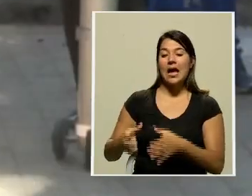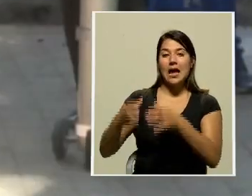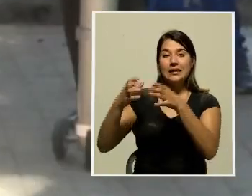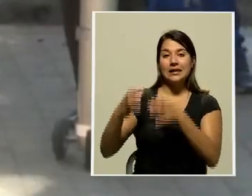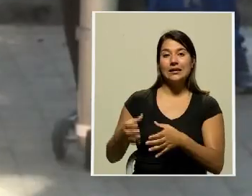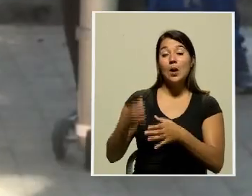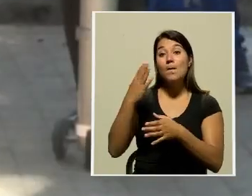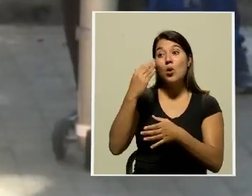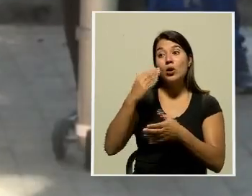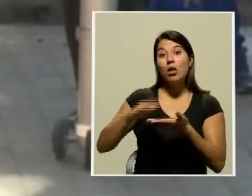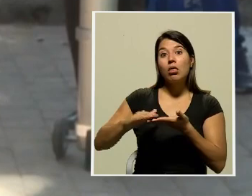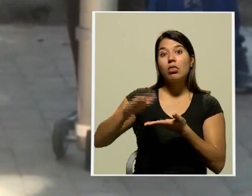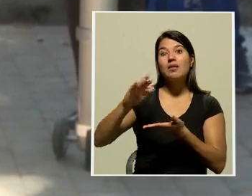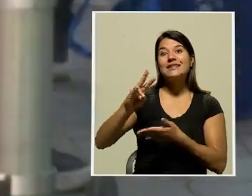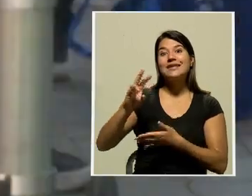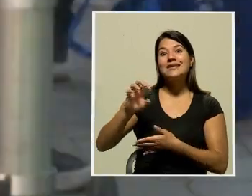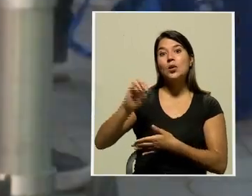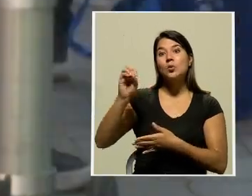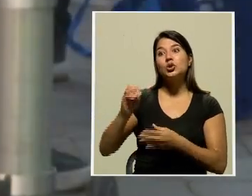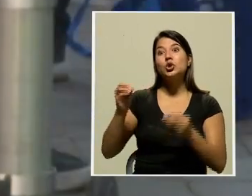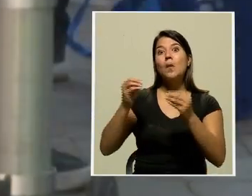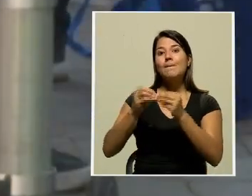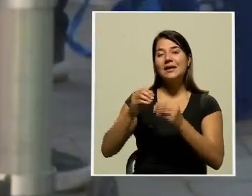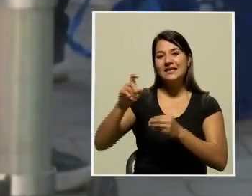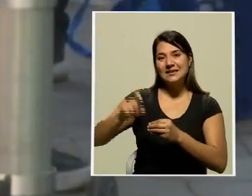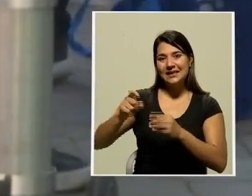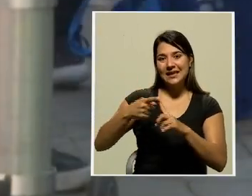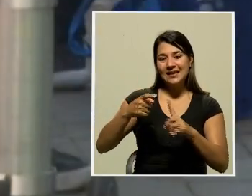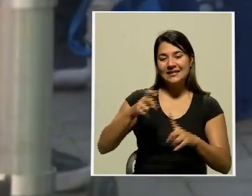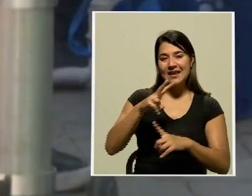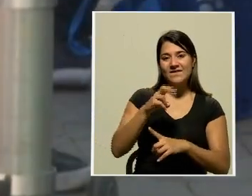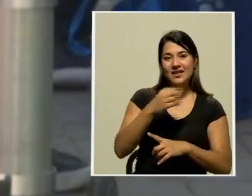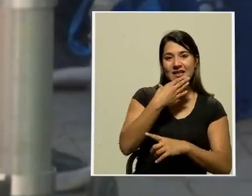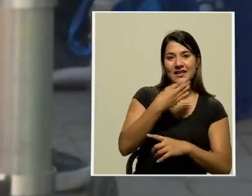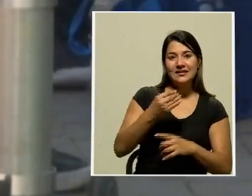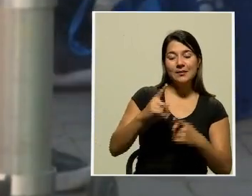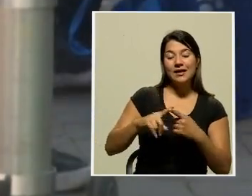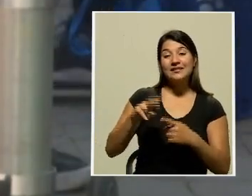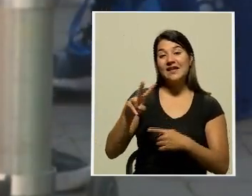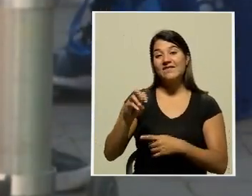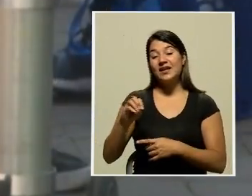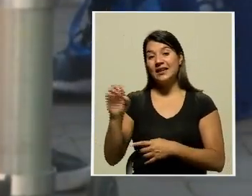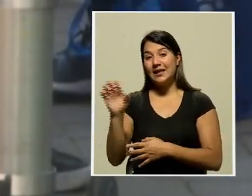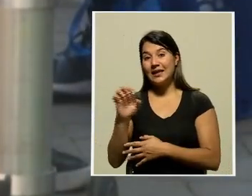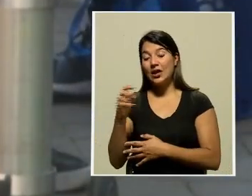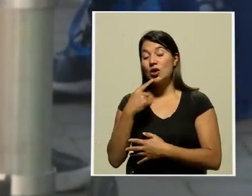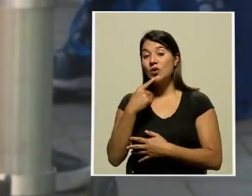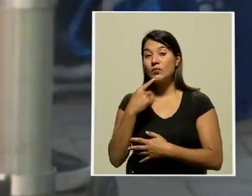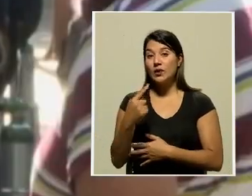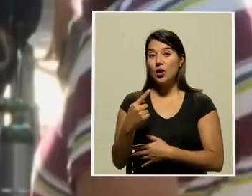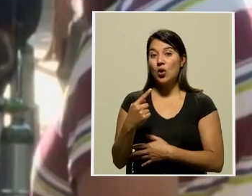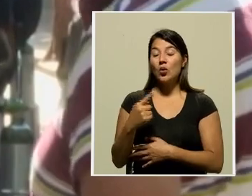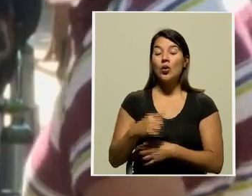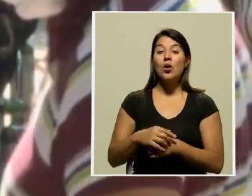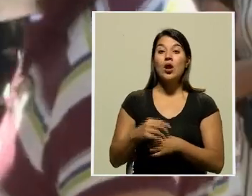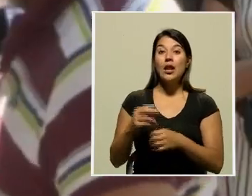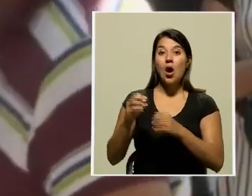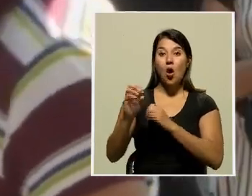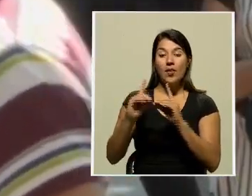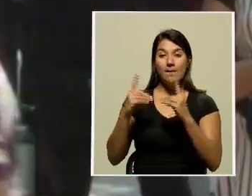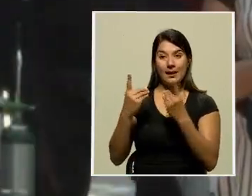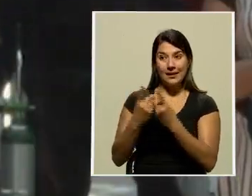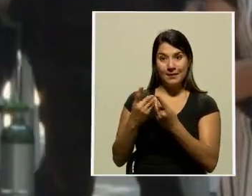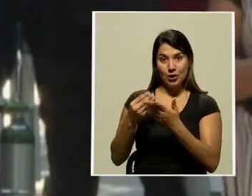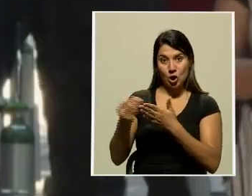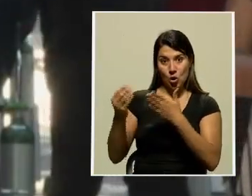de 700% en la demanda entre el 20 de diciembre y el 20 de enero, según la Procuraduría Federal del Consumidor. La variación máxima del